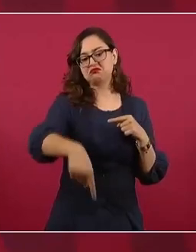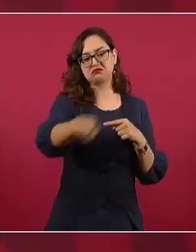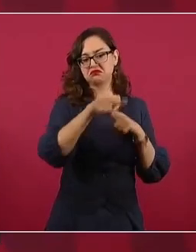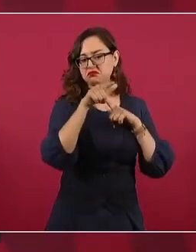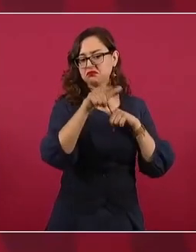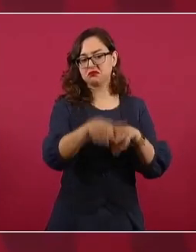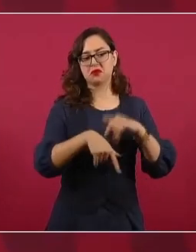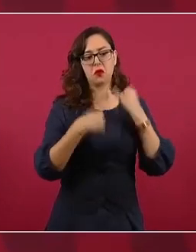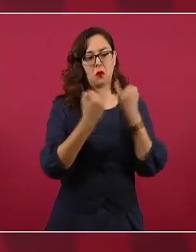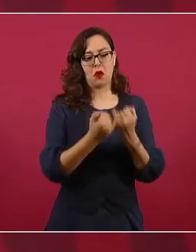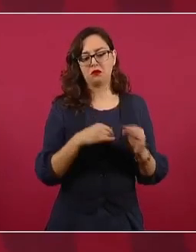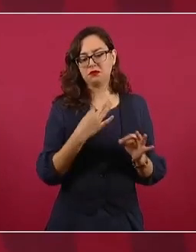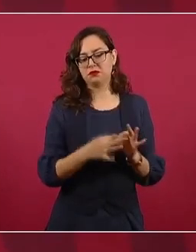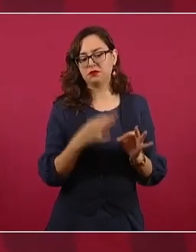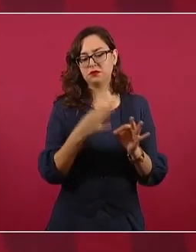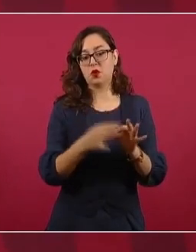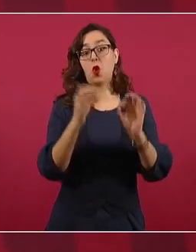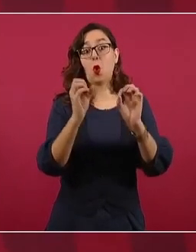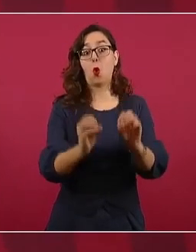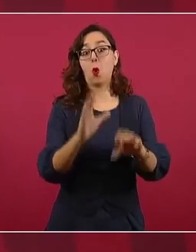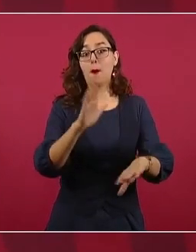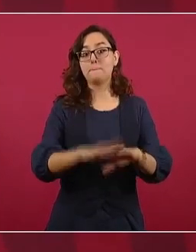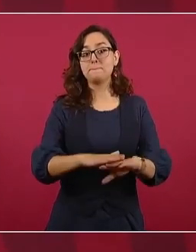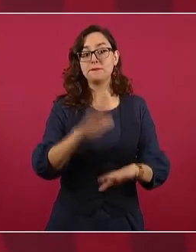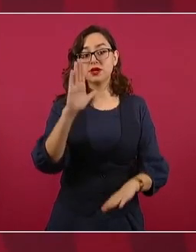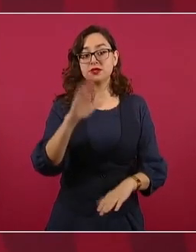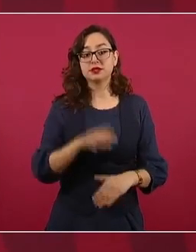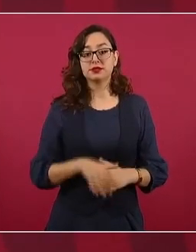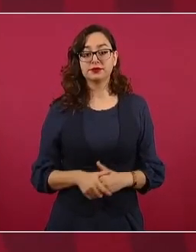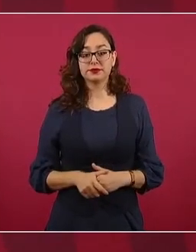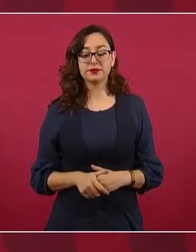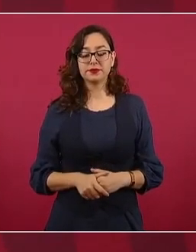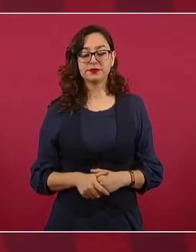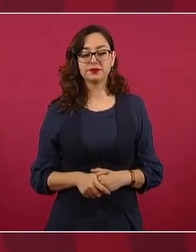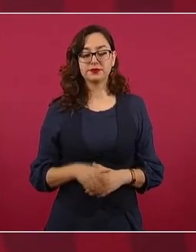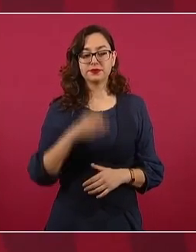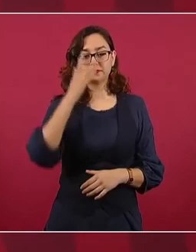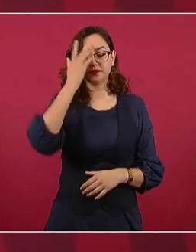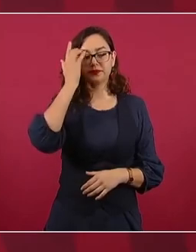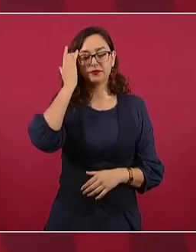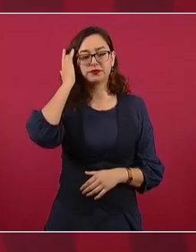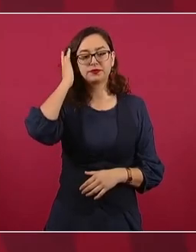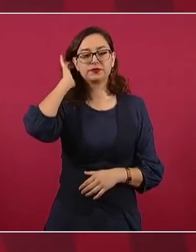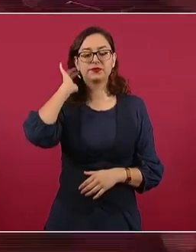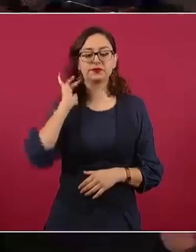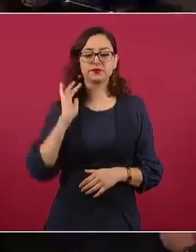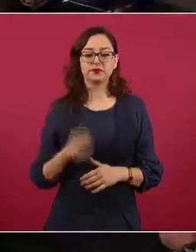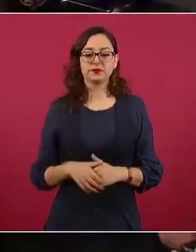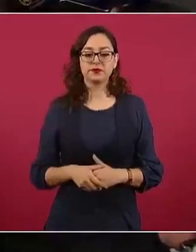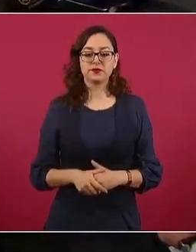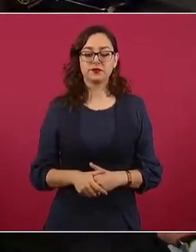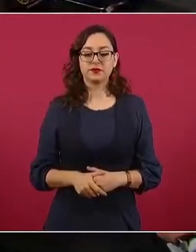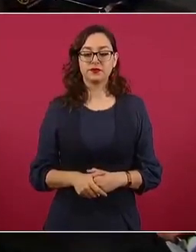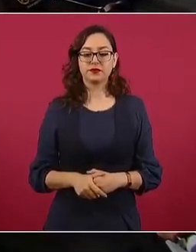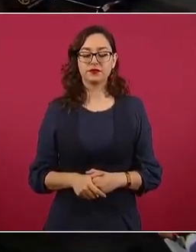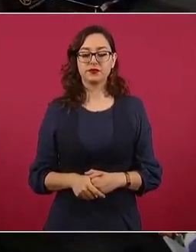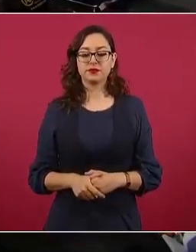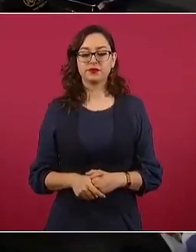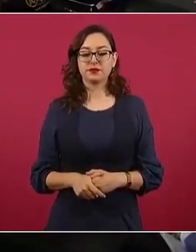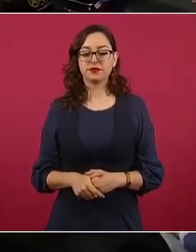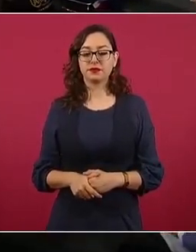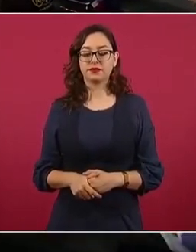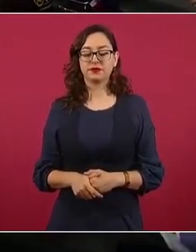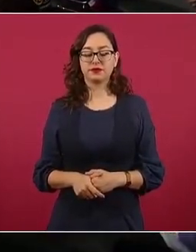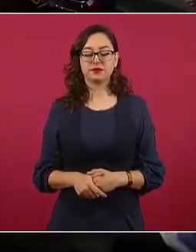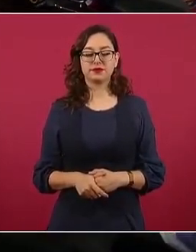Porque estamos avanzando mucho. Ayer tuve una reunión para